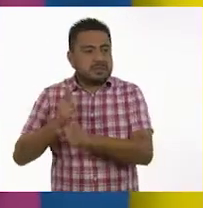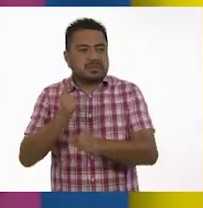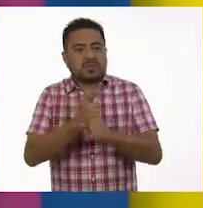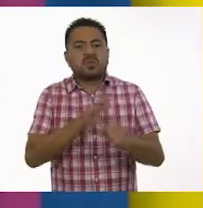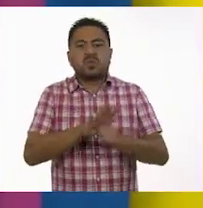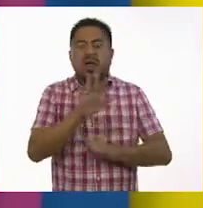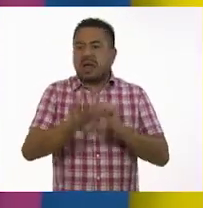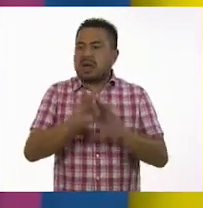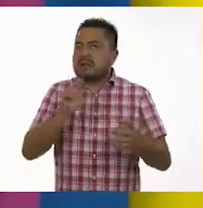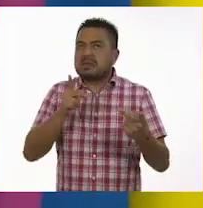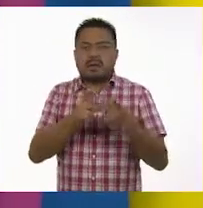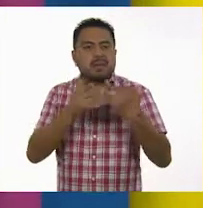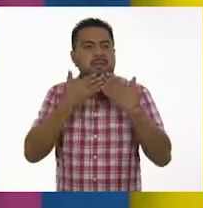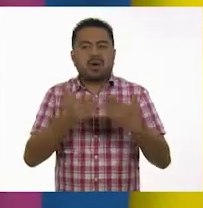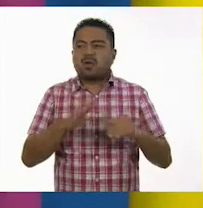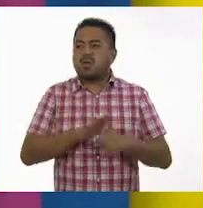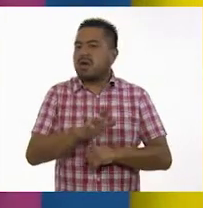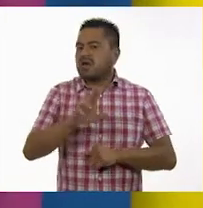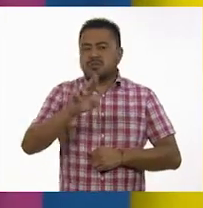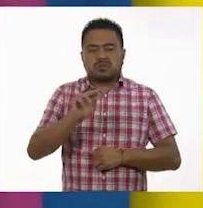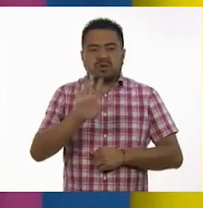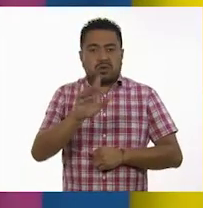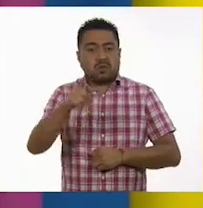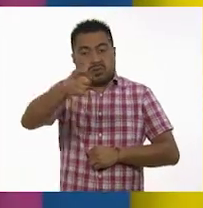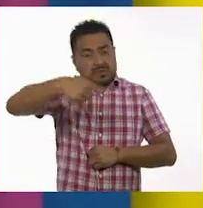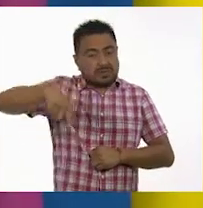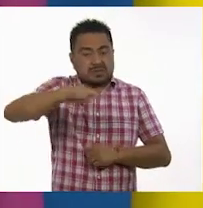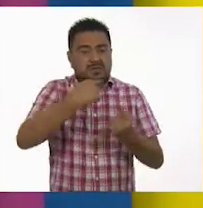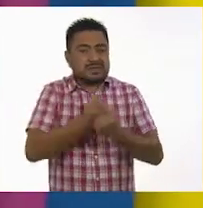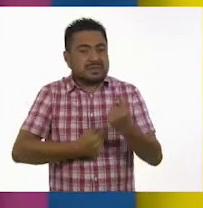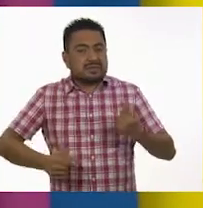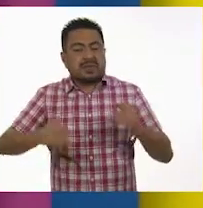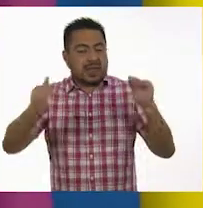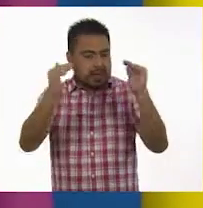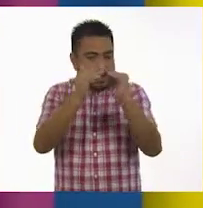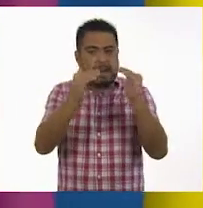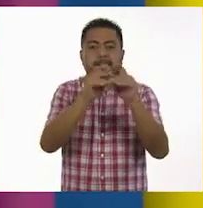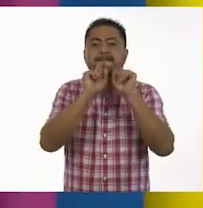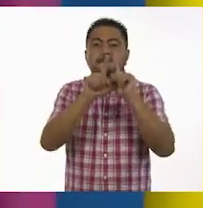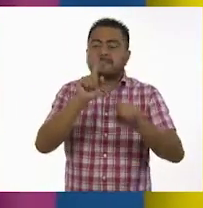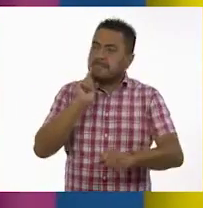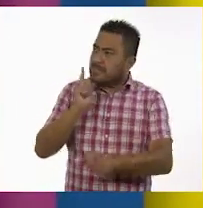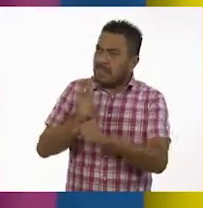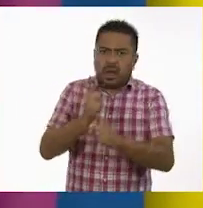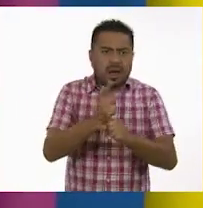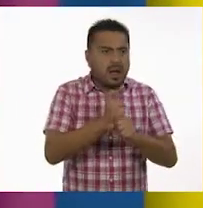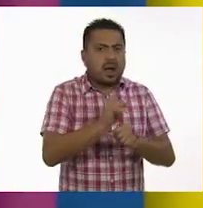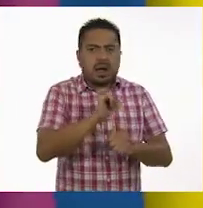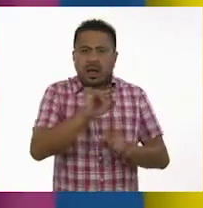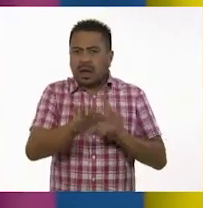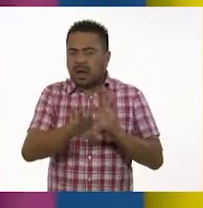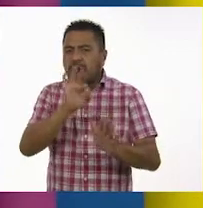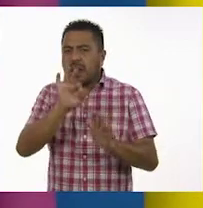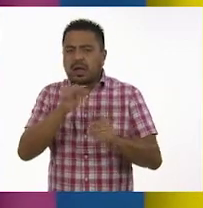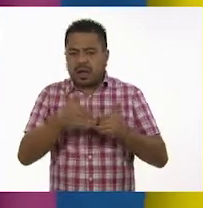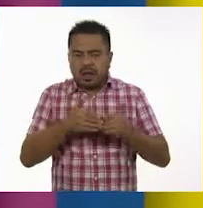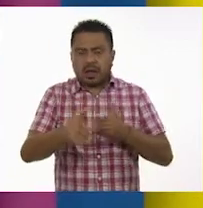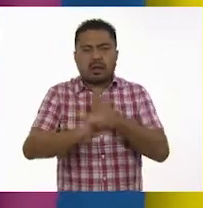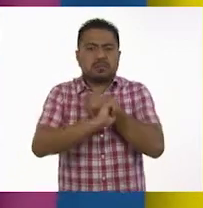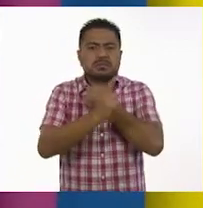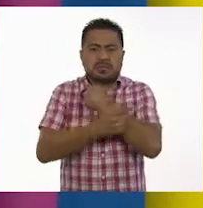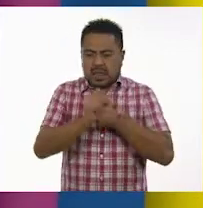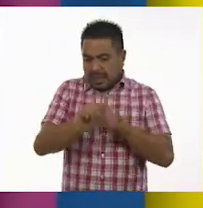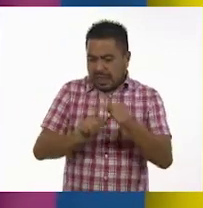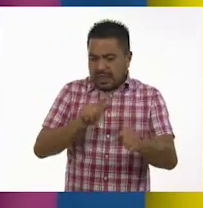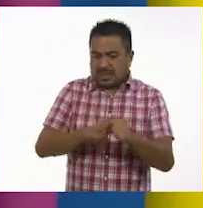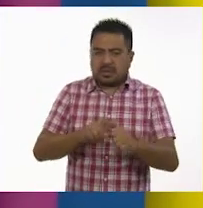acertamos y cuáles no. Y ustedes, niños y niñas desde casa, también vean si le atinaron en los tiempos de gestación